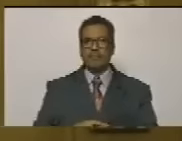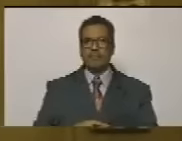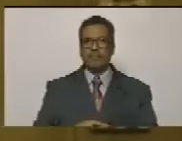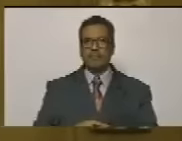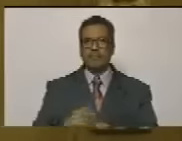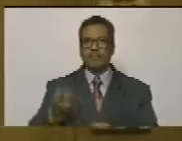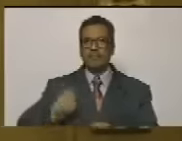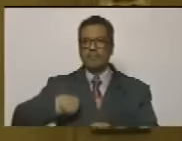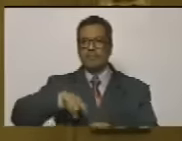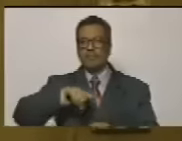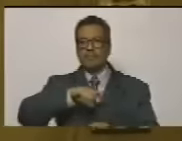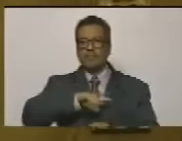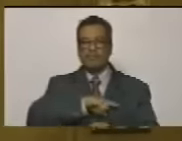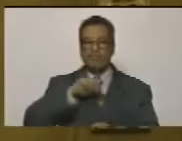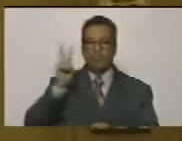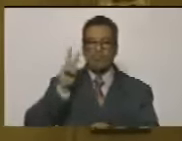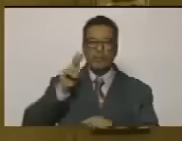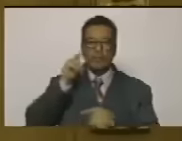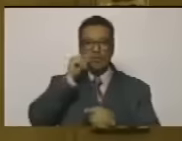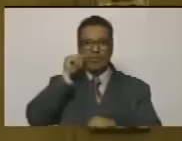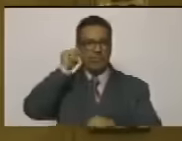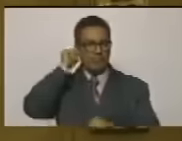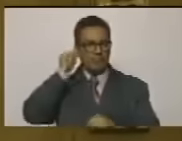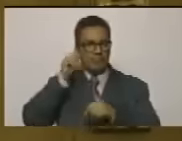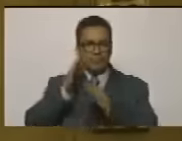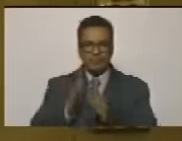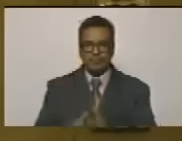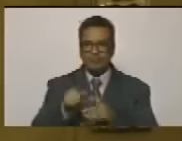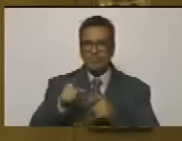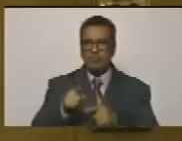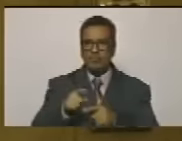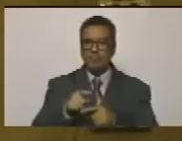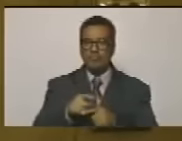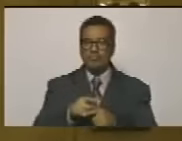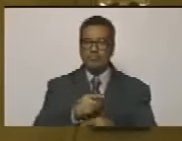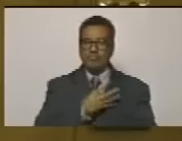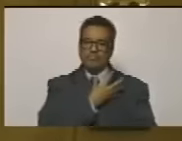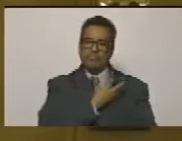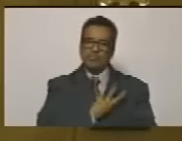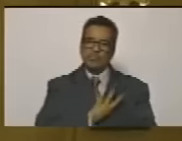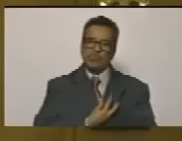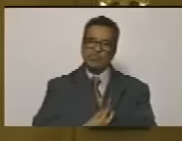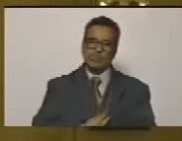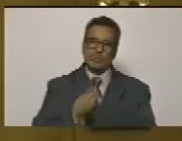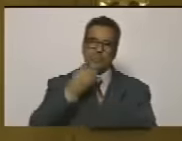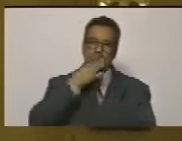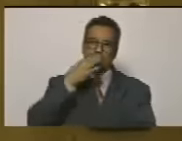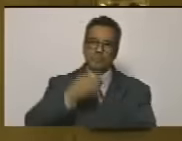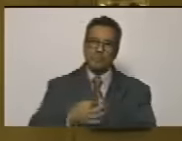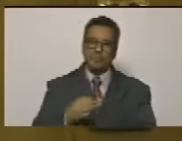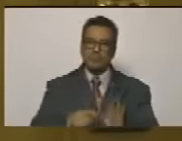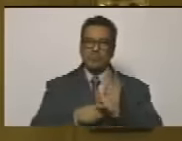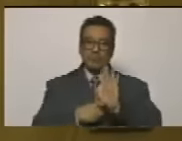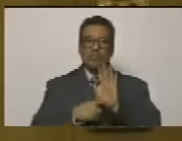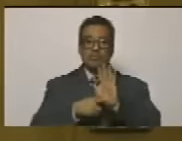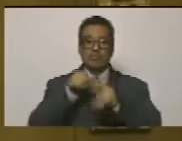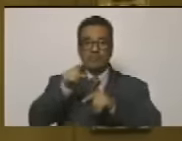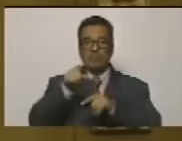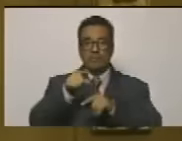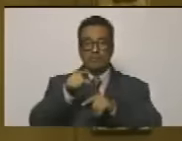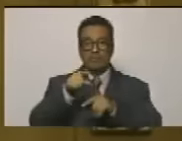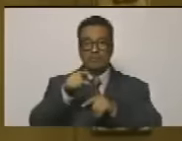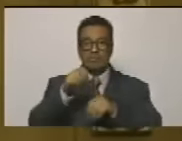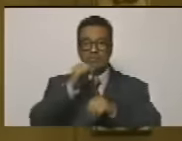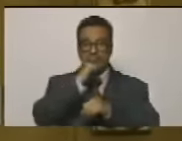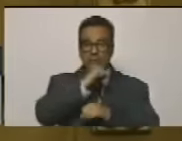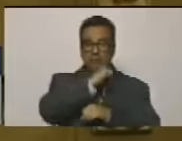nosotros, los venezolanos y las venezolanas consternados ante la evidencia de esta acción criminal